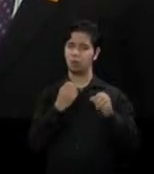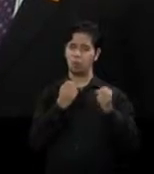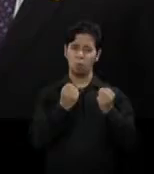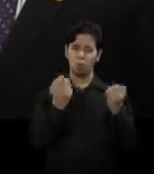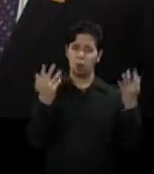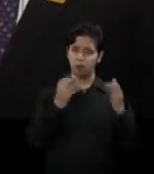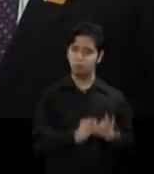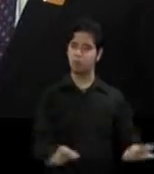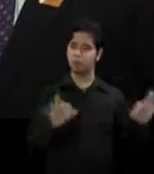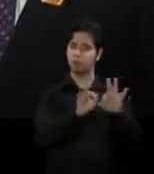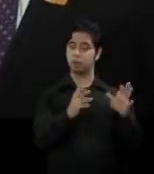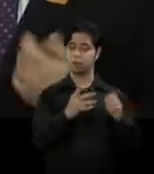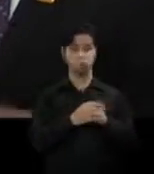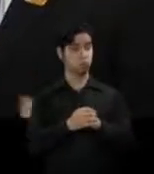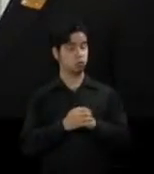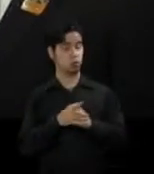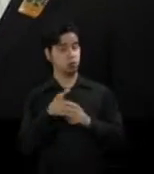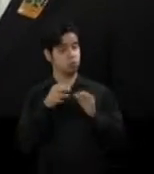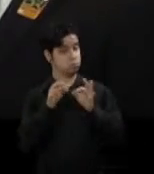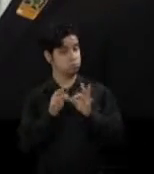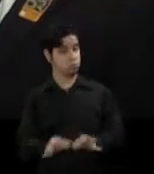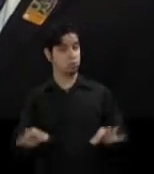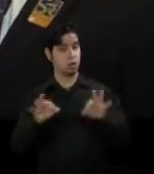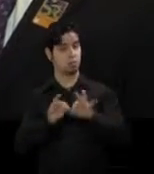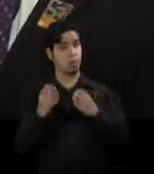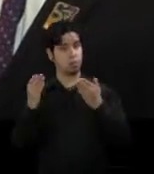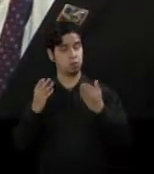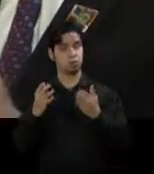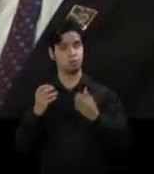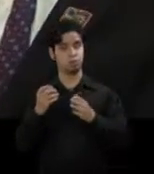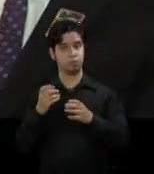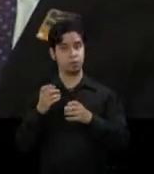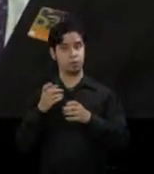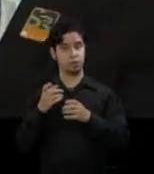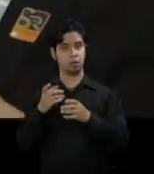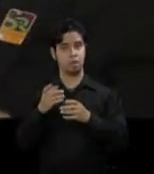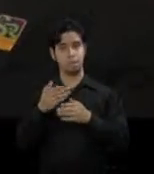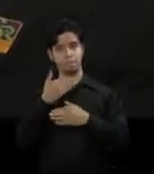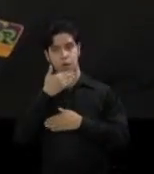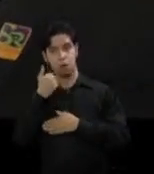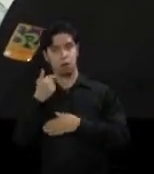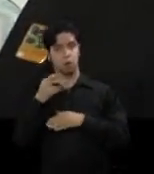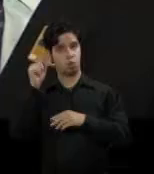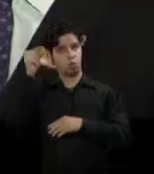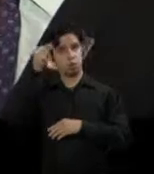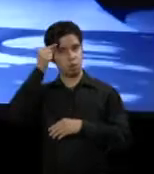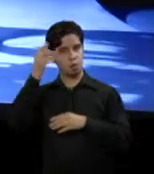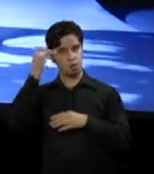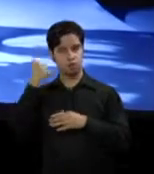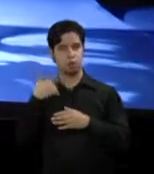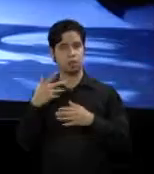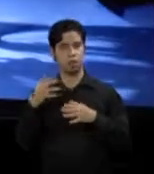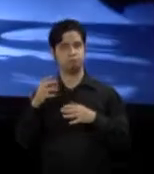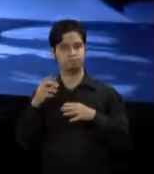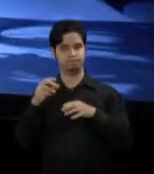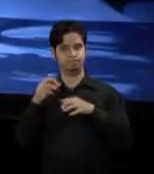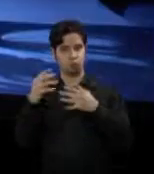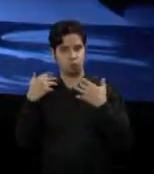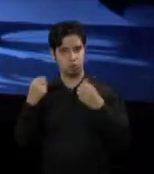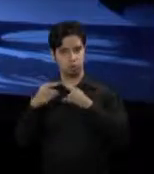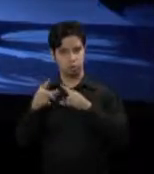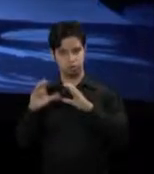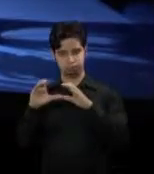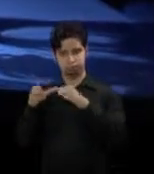son para el país? Fundamental, son incluso más efectivas que el propio gobierno. Tienen la capacidad de aglutinar a más gente, tienen la capacidad de que sus proyectos